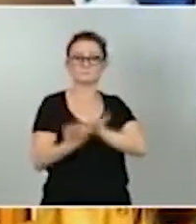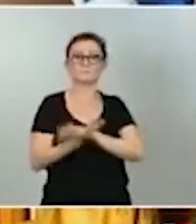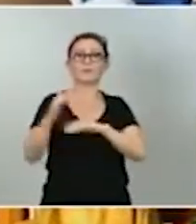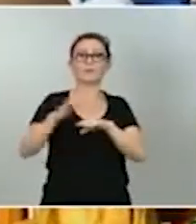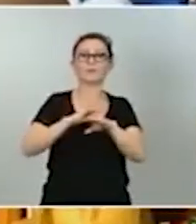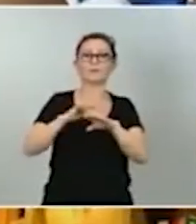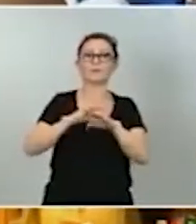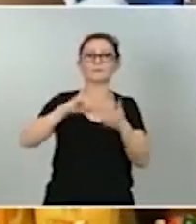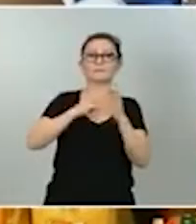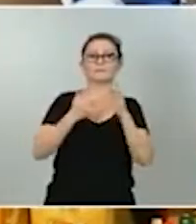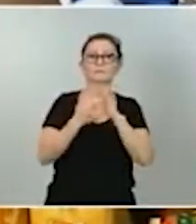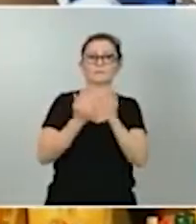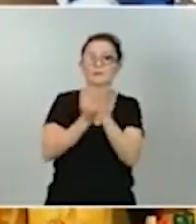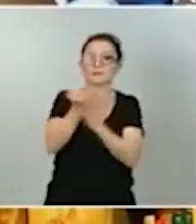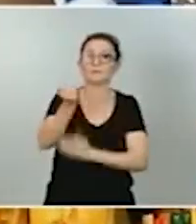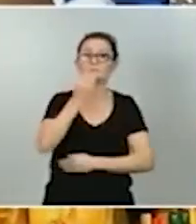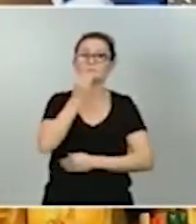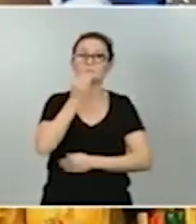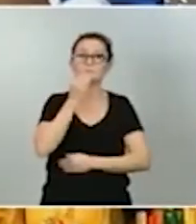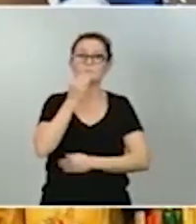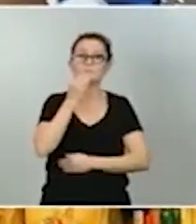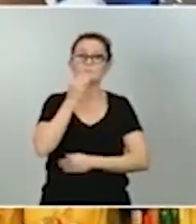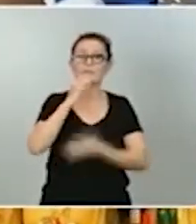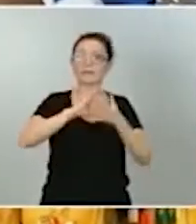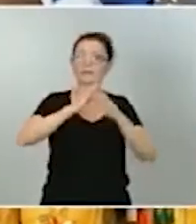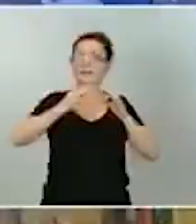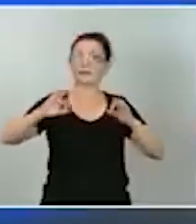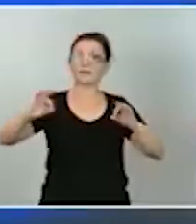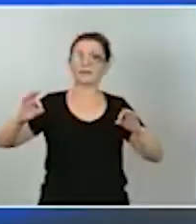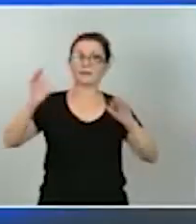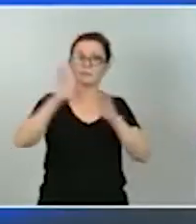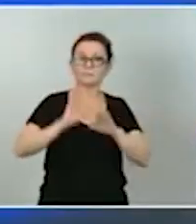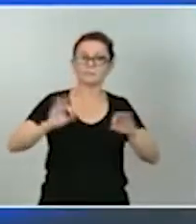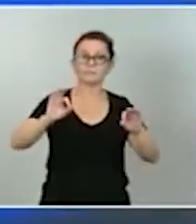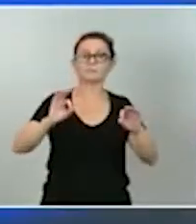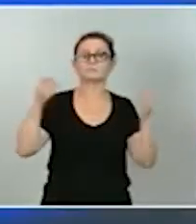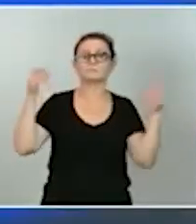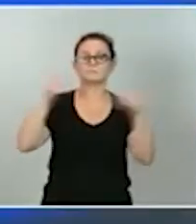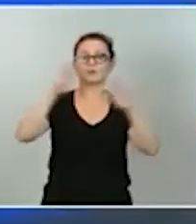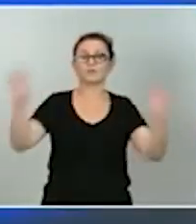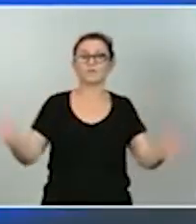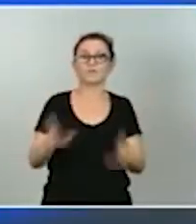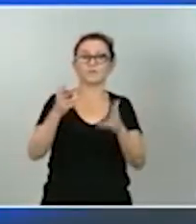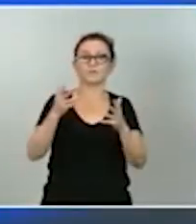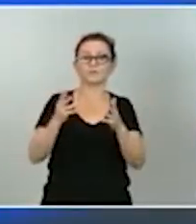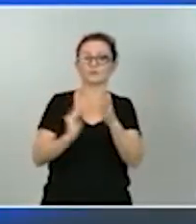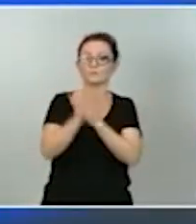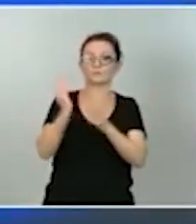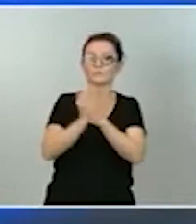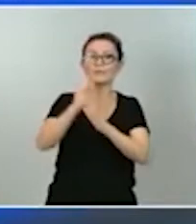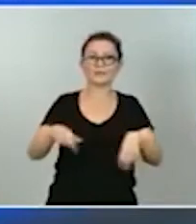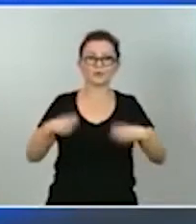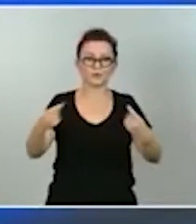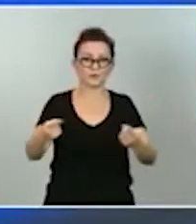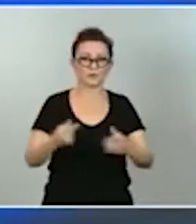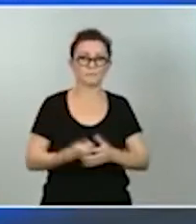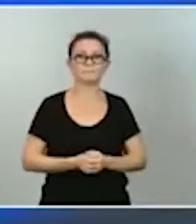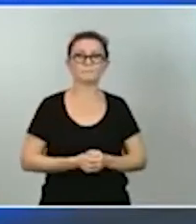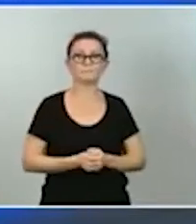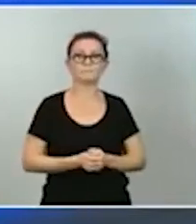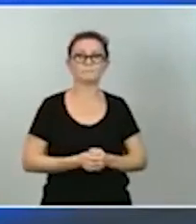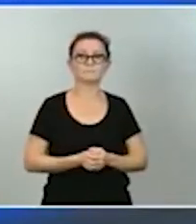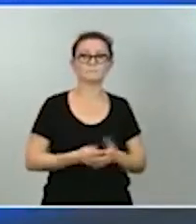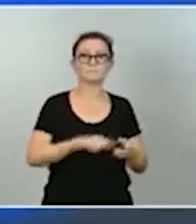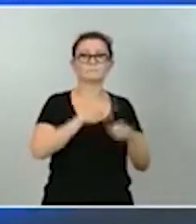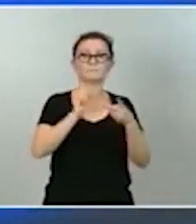sistema agroalimentario y de la cadena logística centrado en el fomento de la producción ecológica la segunda son